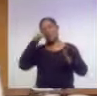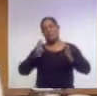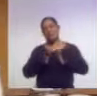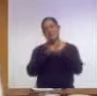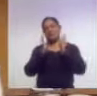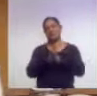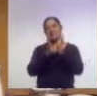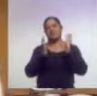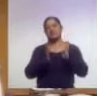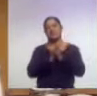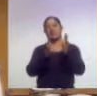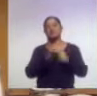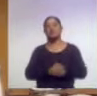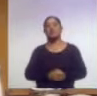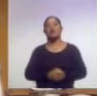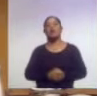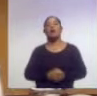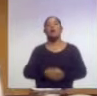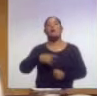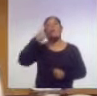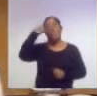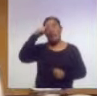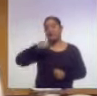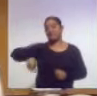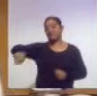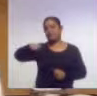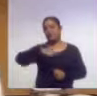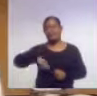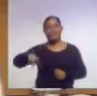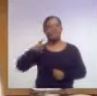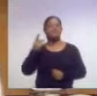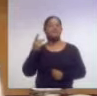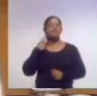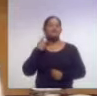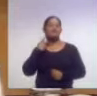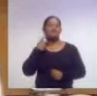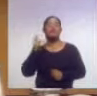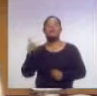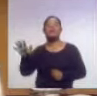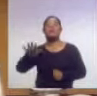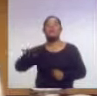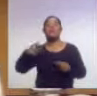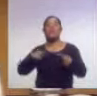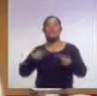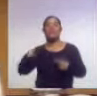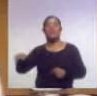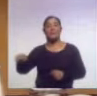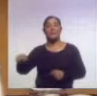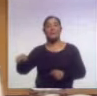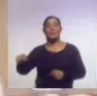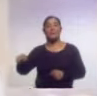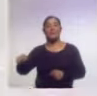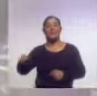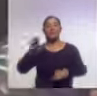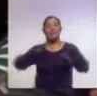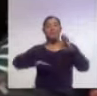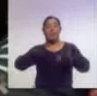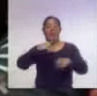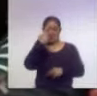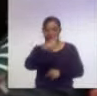de que ejecuten la política de población en el ámbito de su competencia.